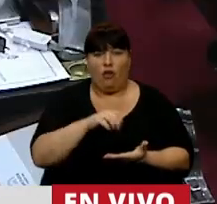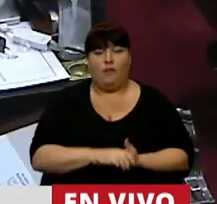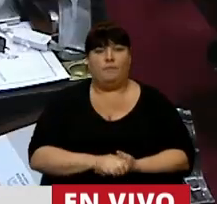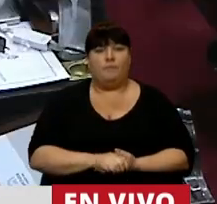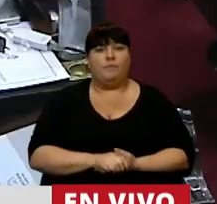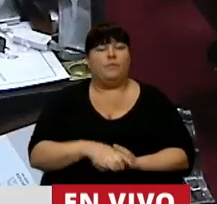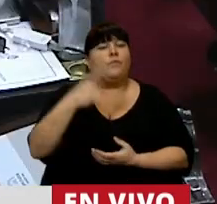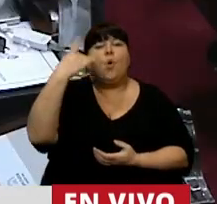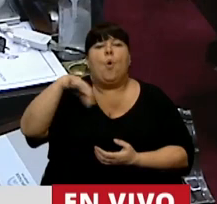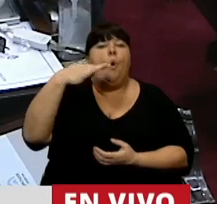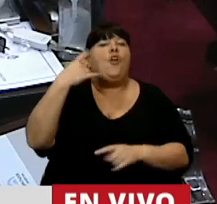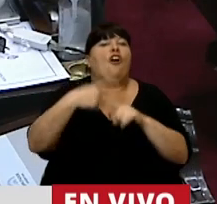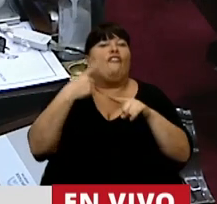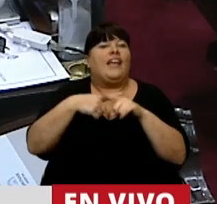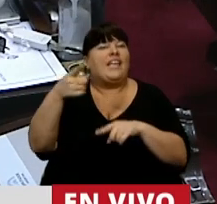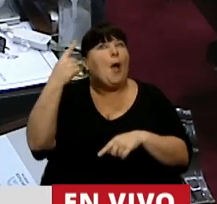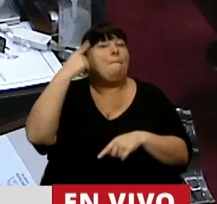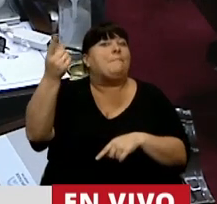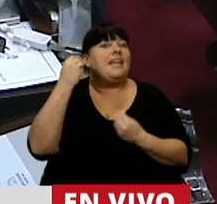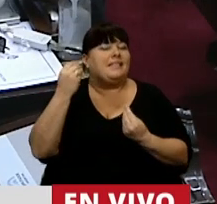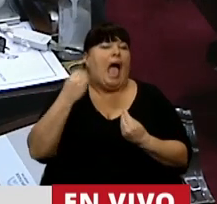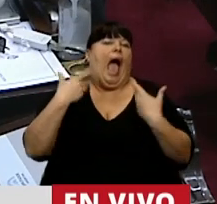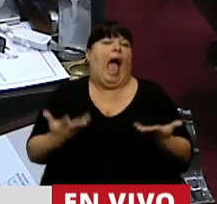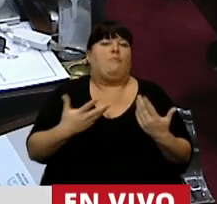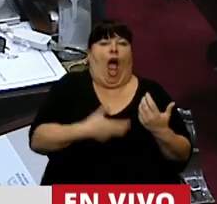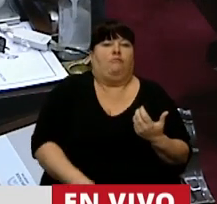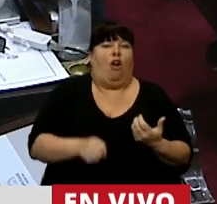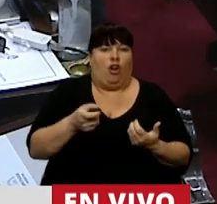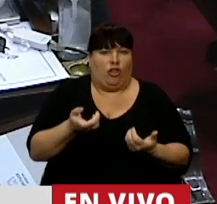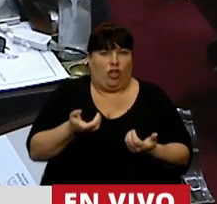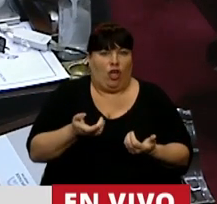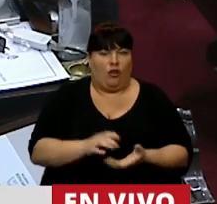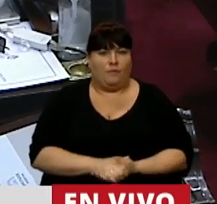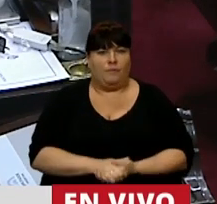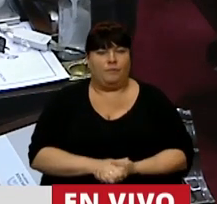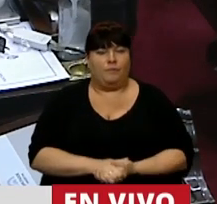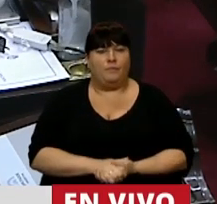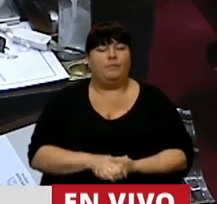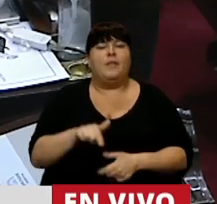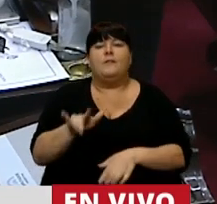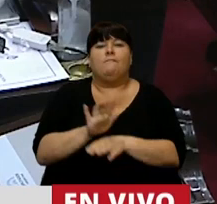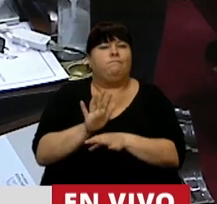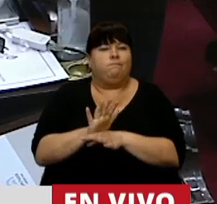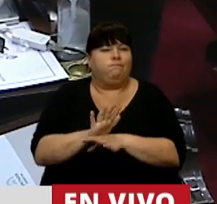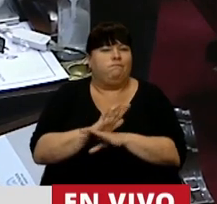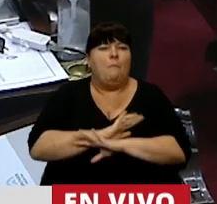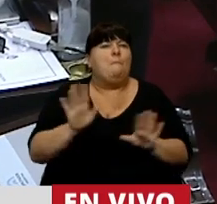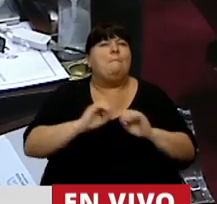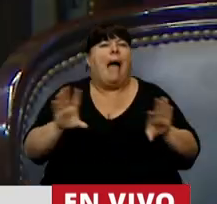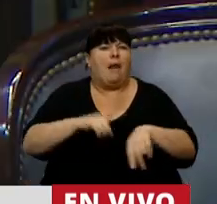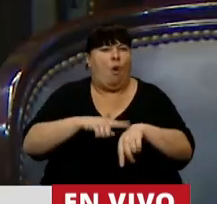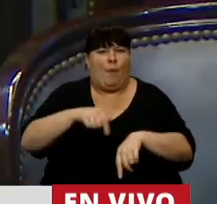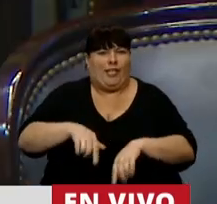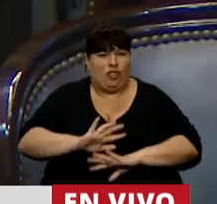el único festejo que se les ocurre es el aborto. Esto es inoportuno,